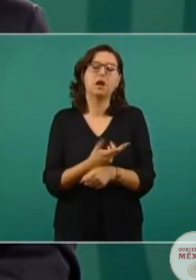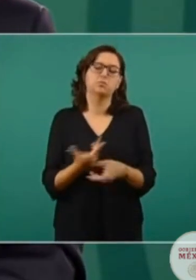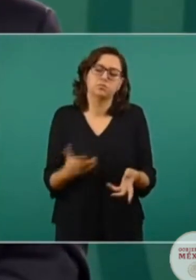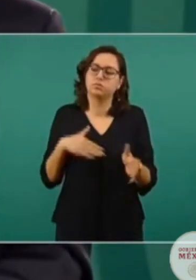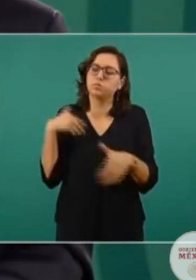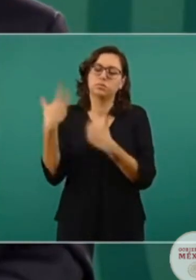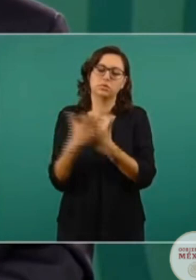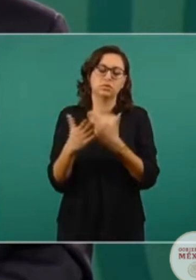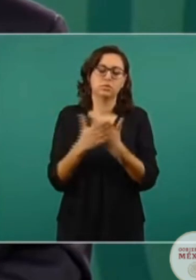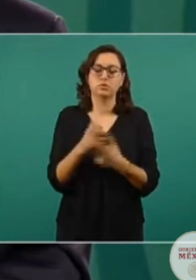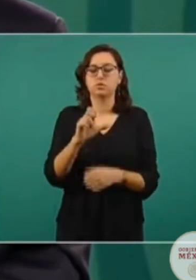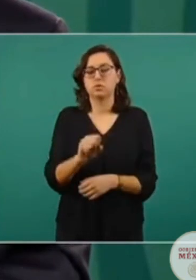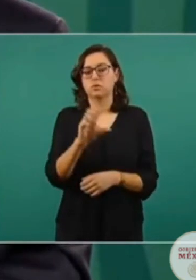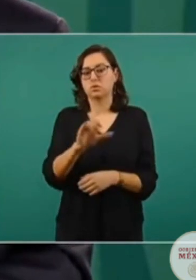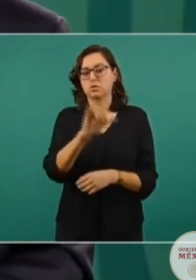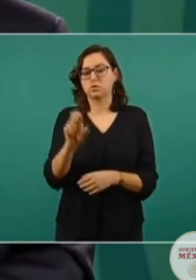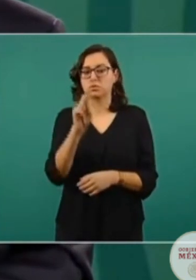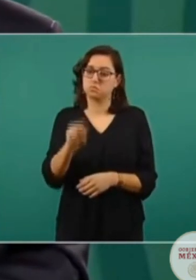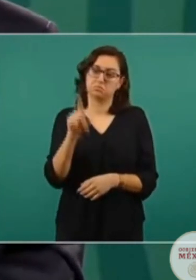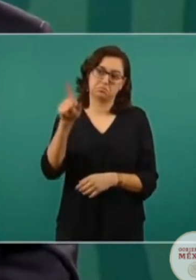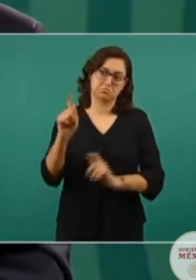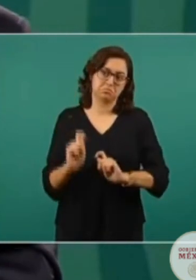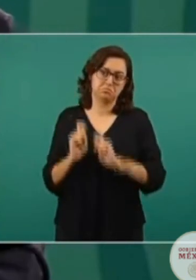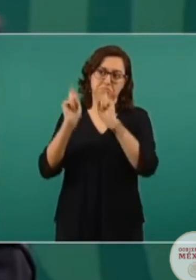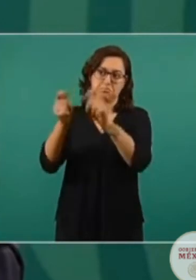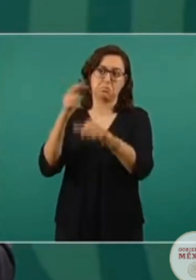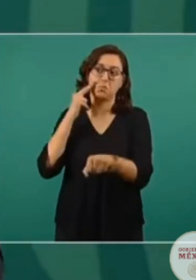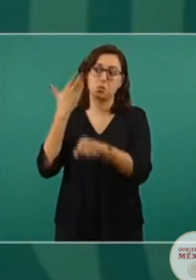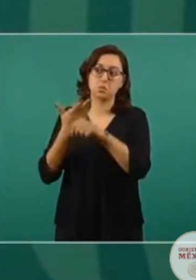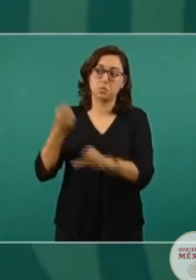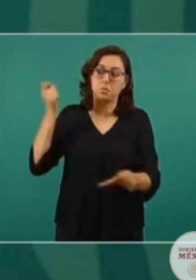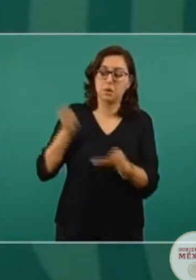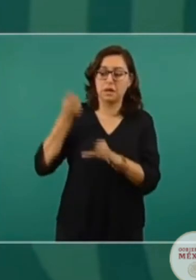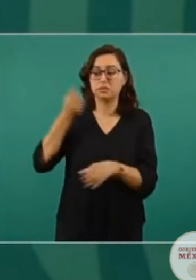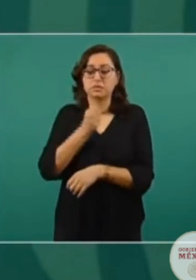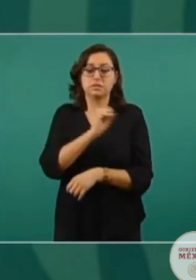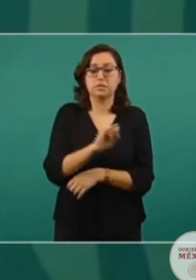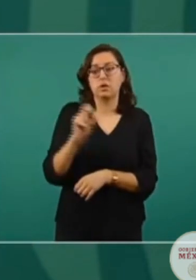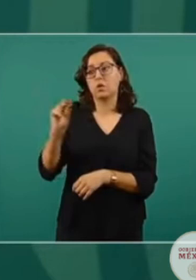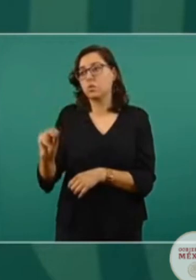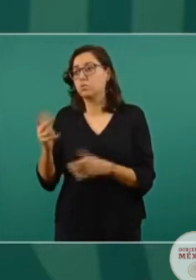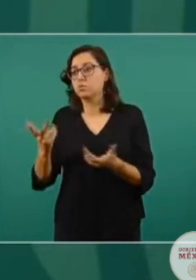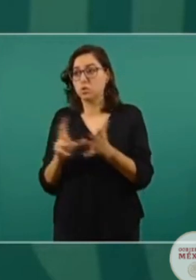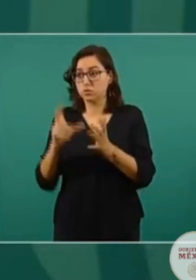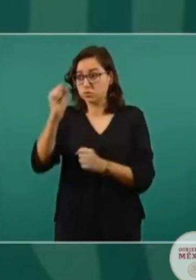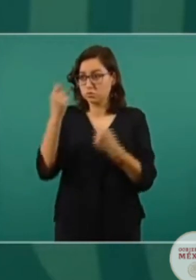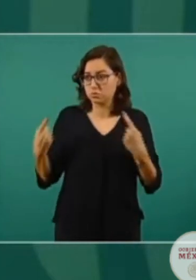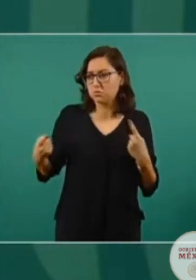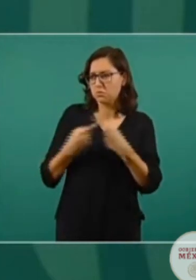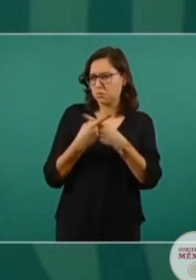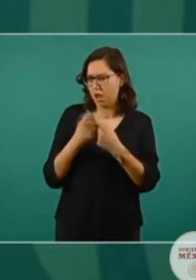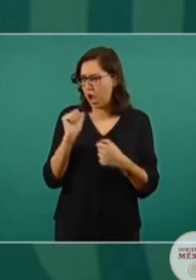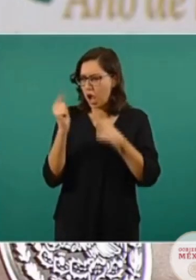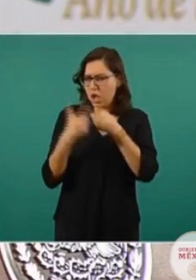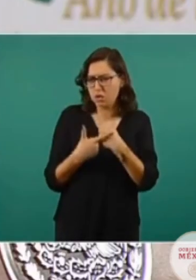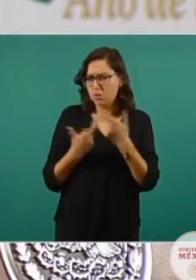Justicia y es la última instancia para que se declare o no la inconstitucionalidad de